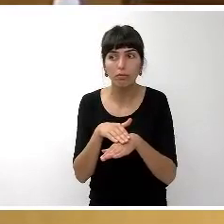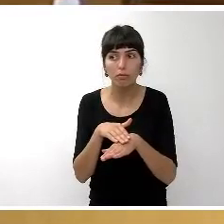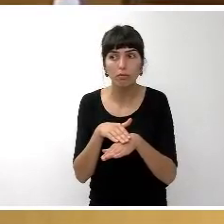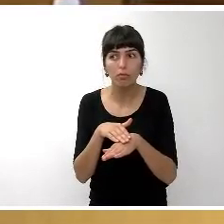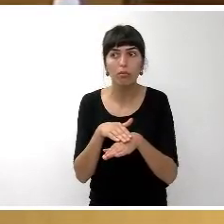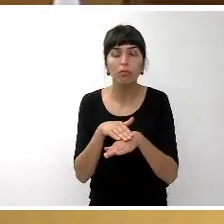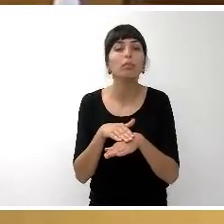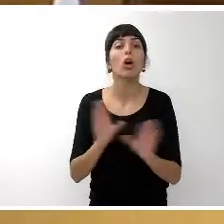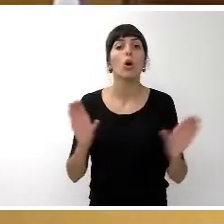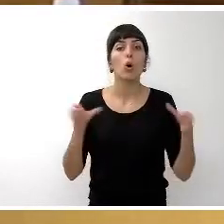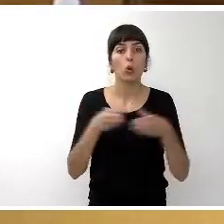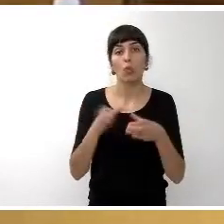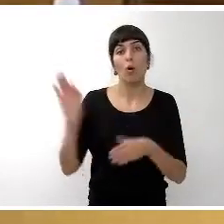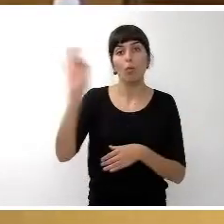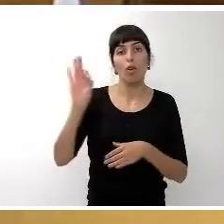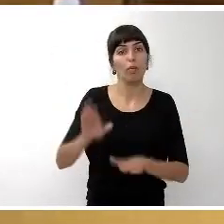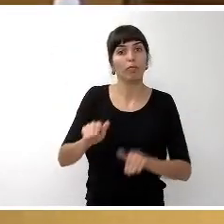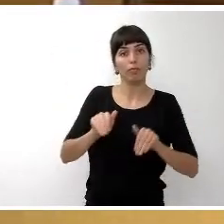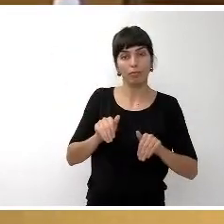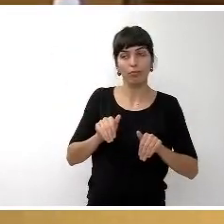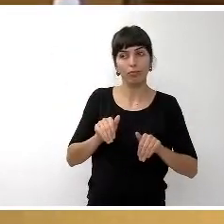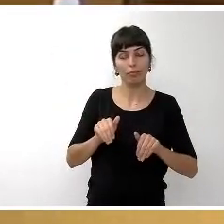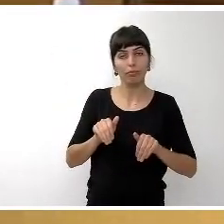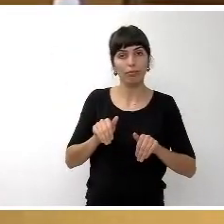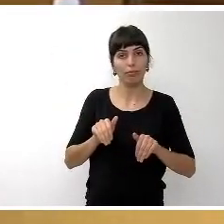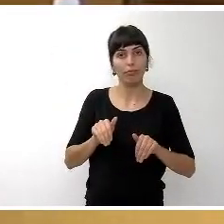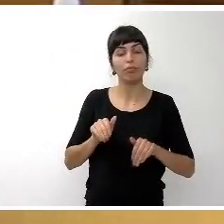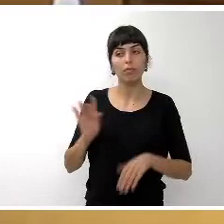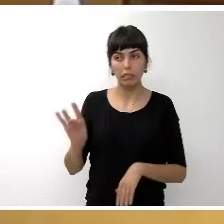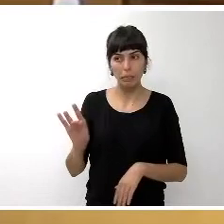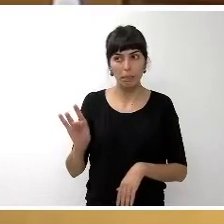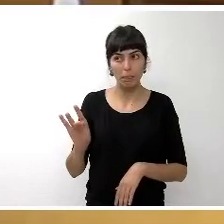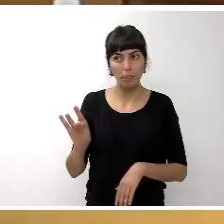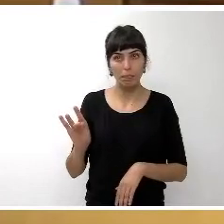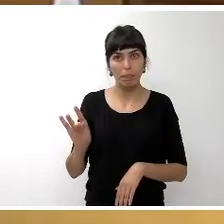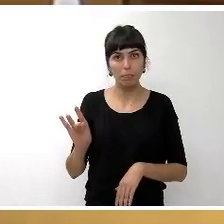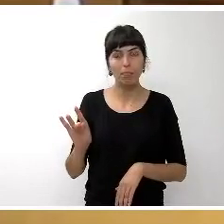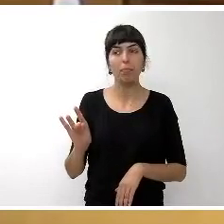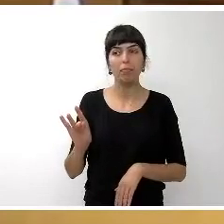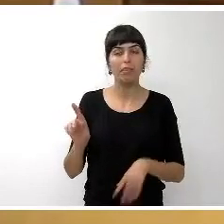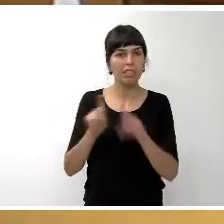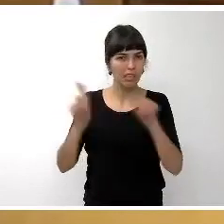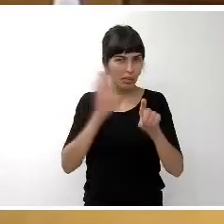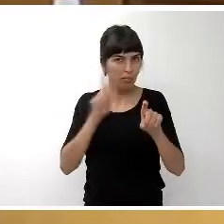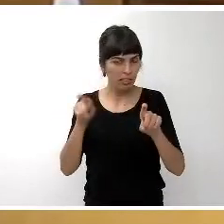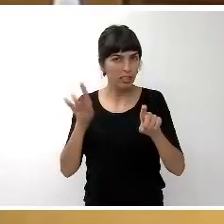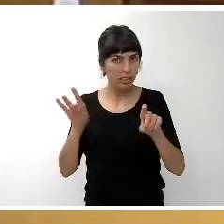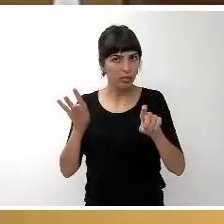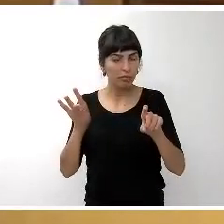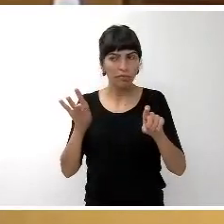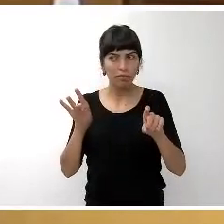¿Sastiene el grupo Podemos? Son... Sí. Ernest & Young, sí. Punto tercero.